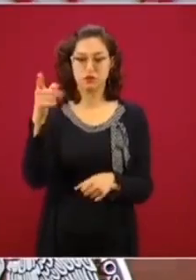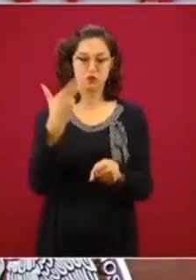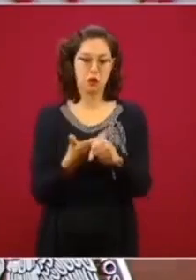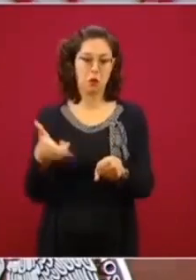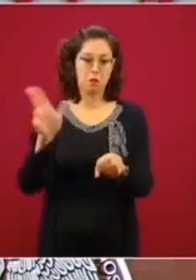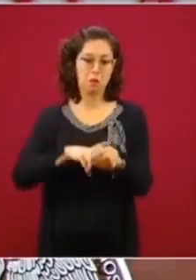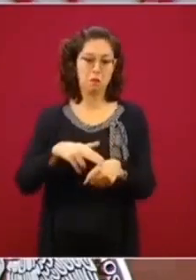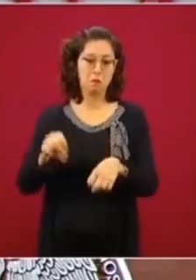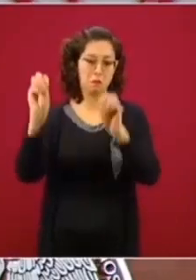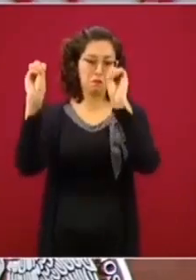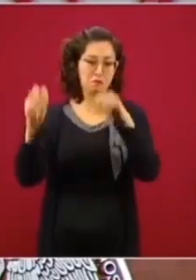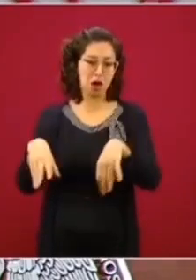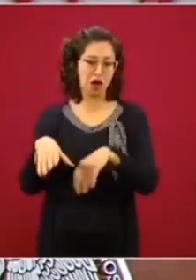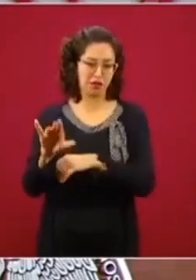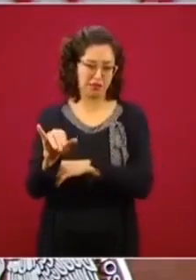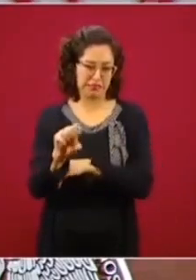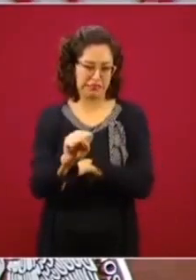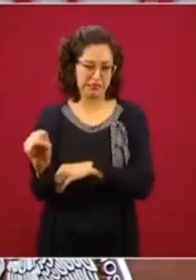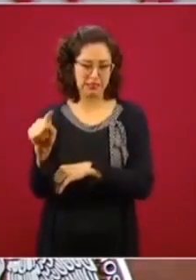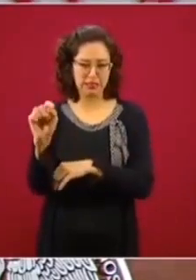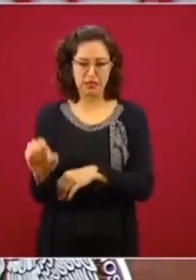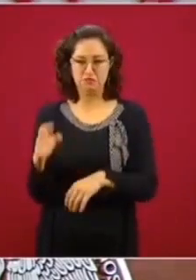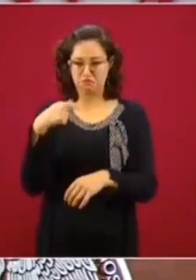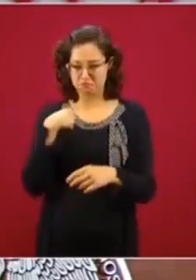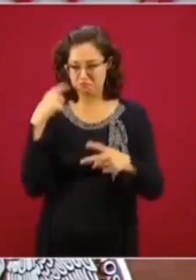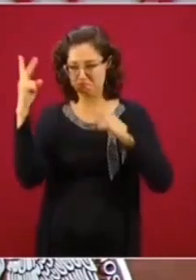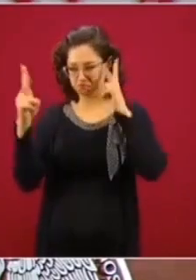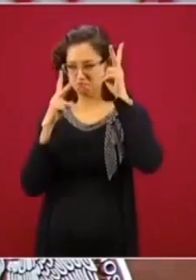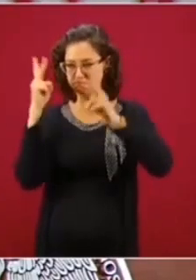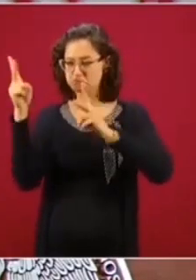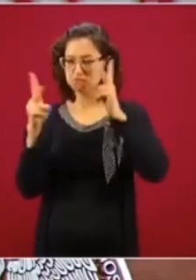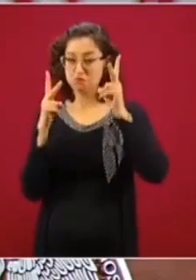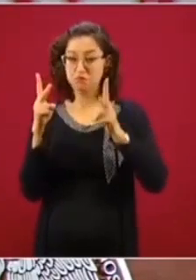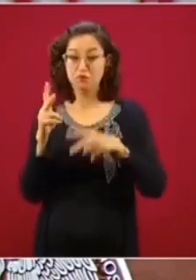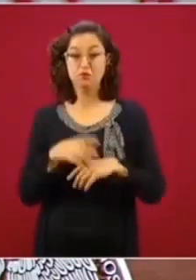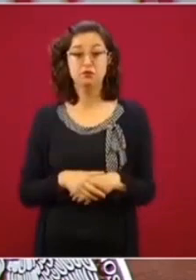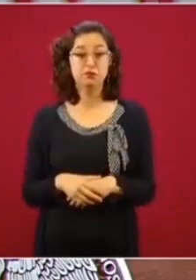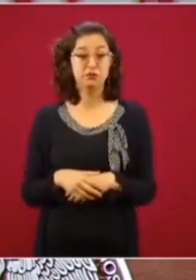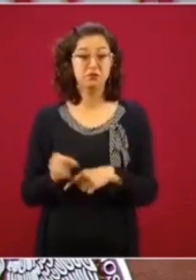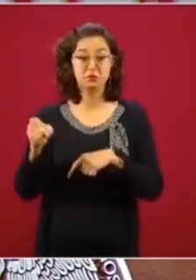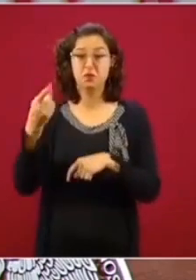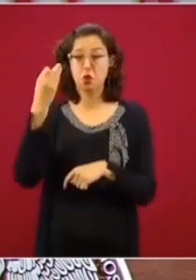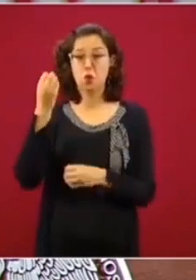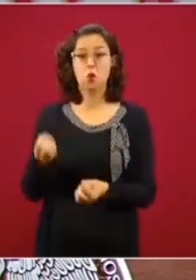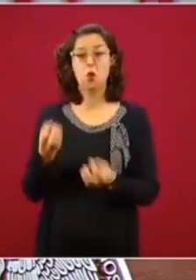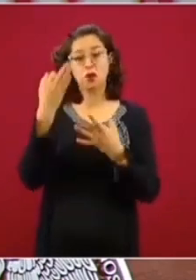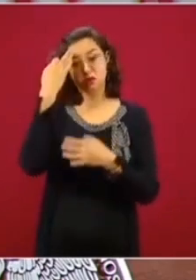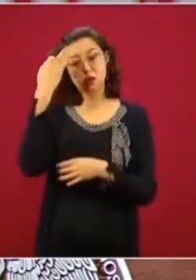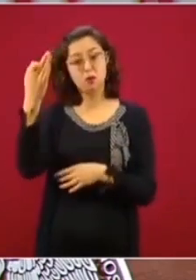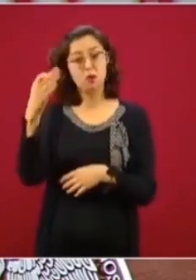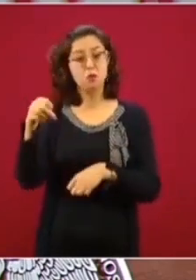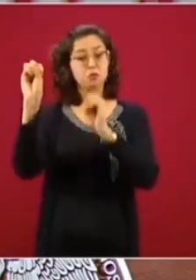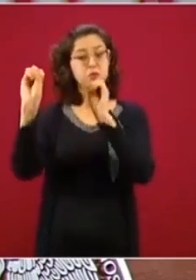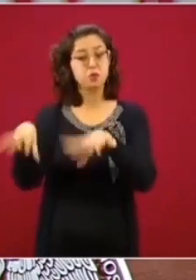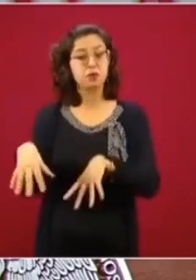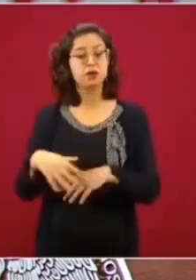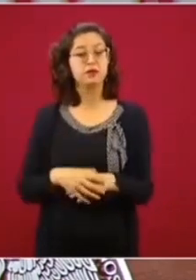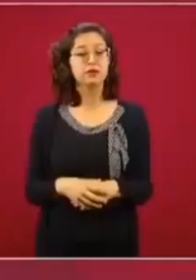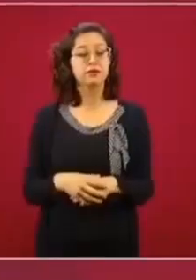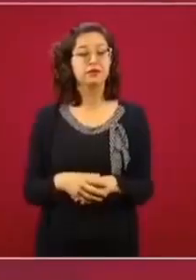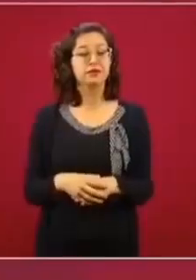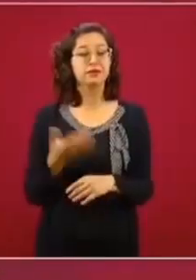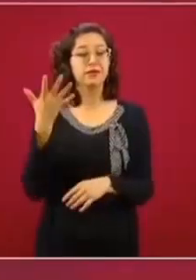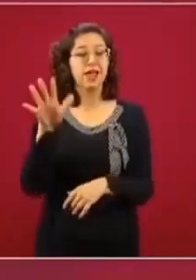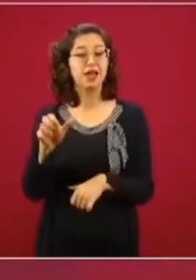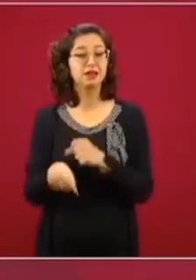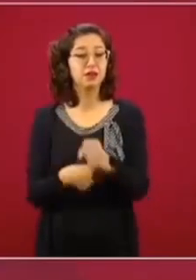del Issste, que llevaba ya como 10 años sin uso, en el centro de